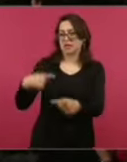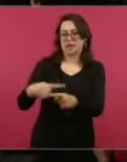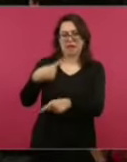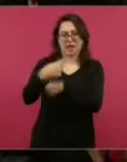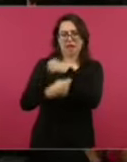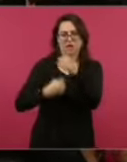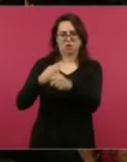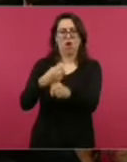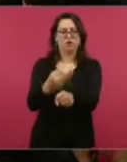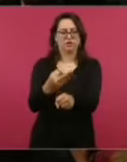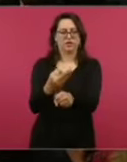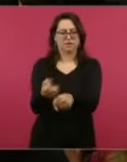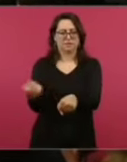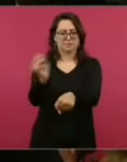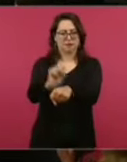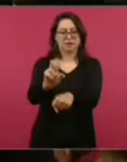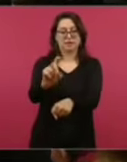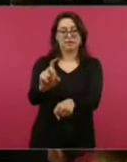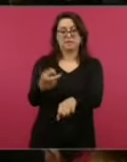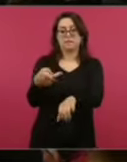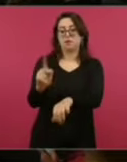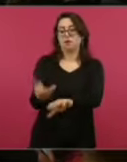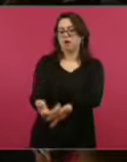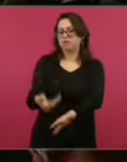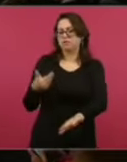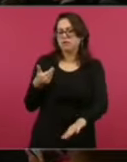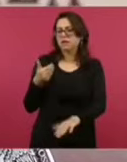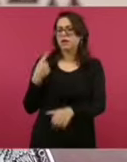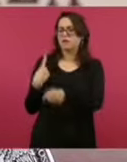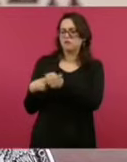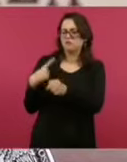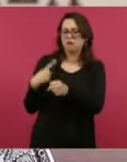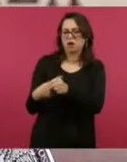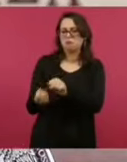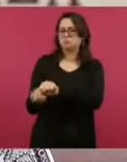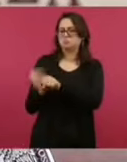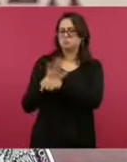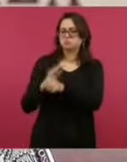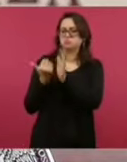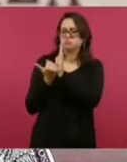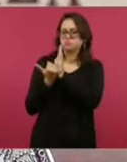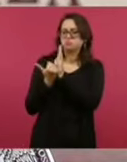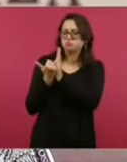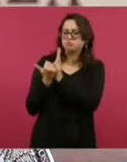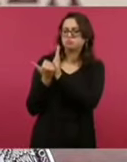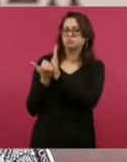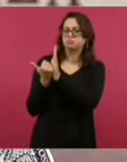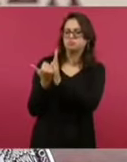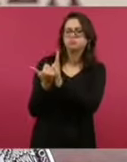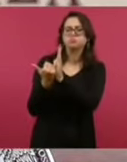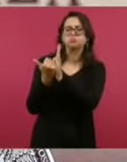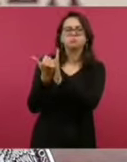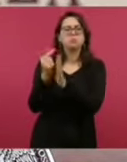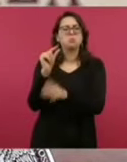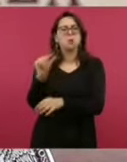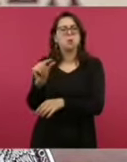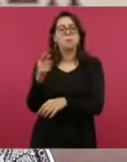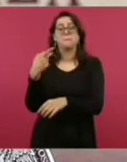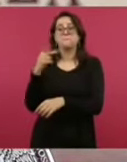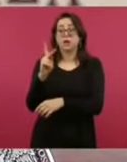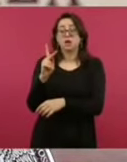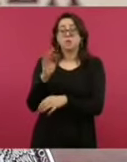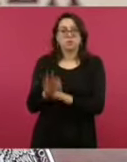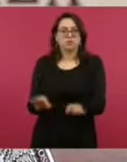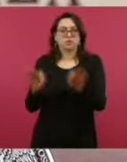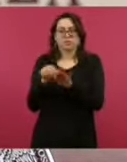estimados y estos casos estimados son fundamentales los casos que no han requerido hospitalización. Con